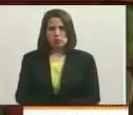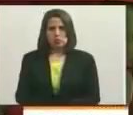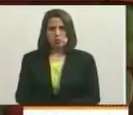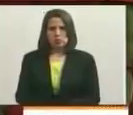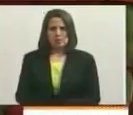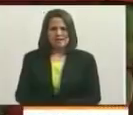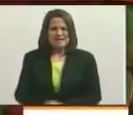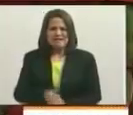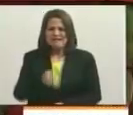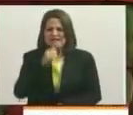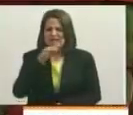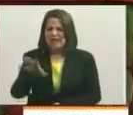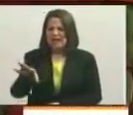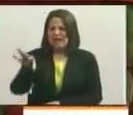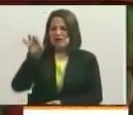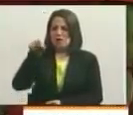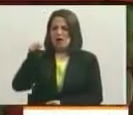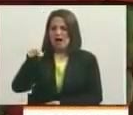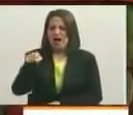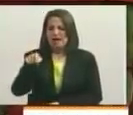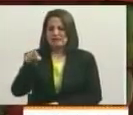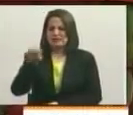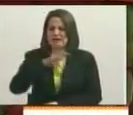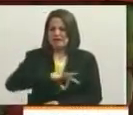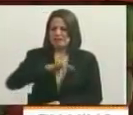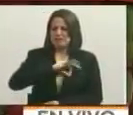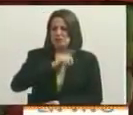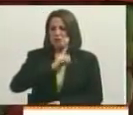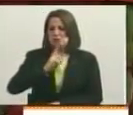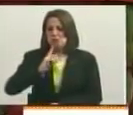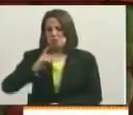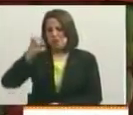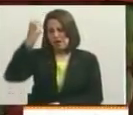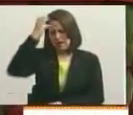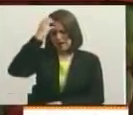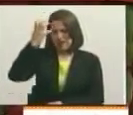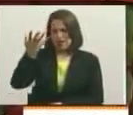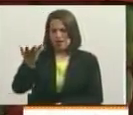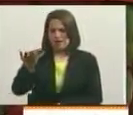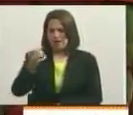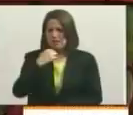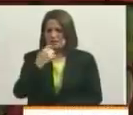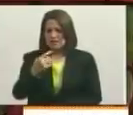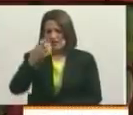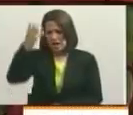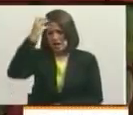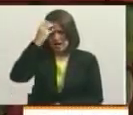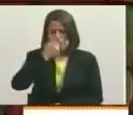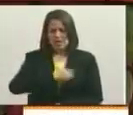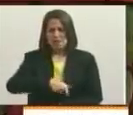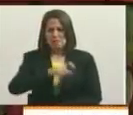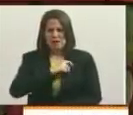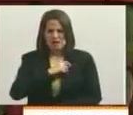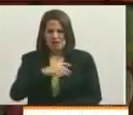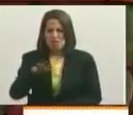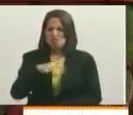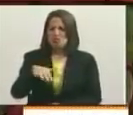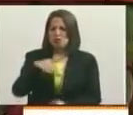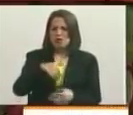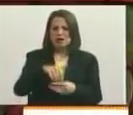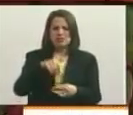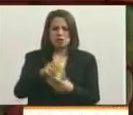¿Quién eligió a ese señor que se hace llamar rey, como rey de España? ¿En qué elecciones él participó?